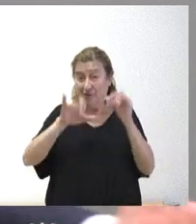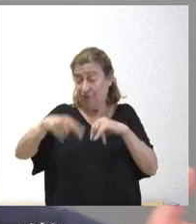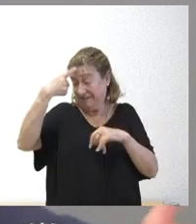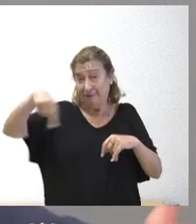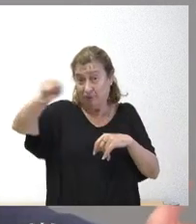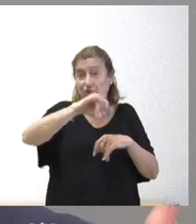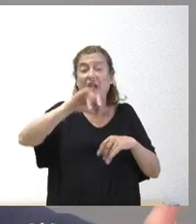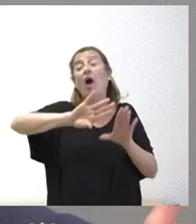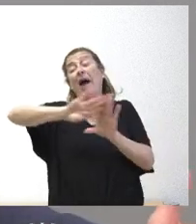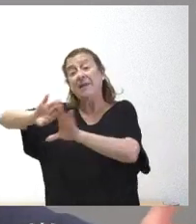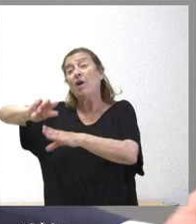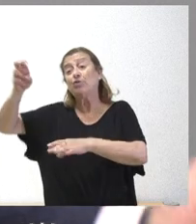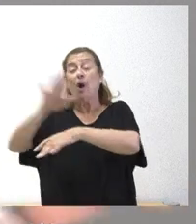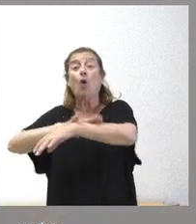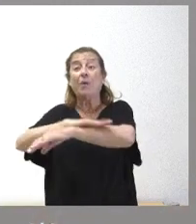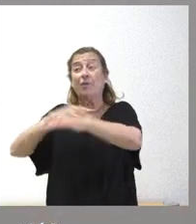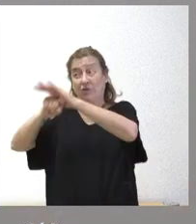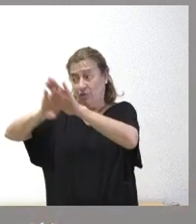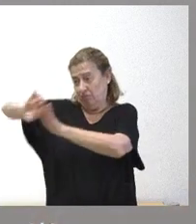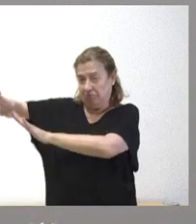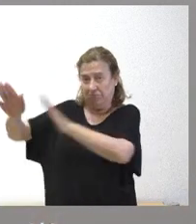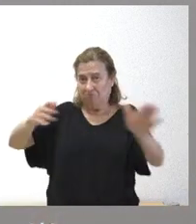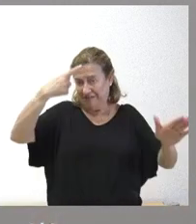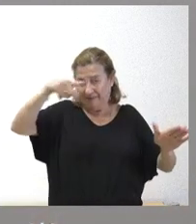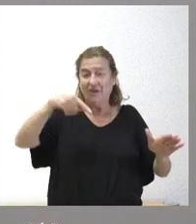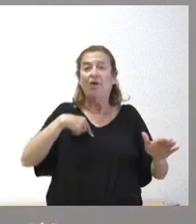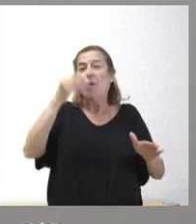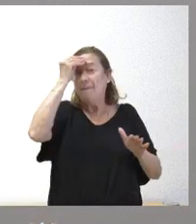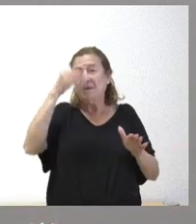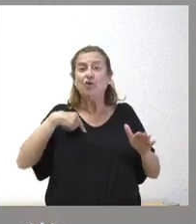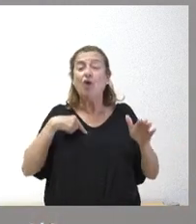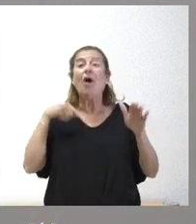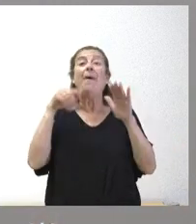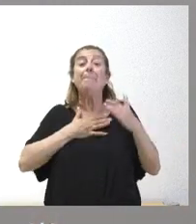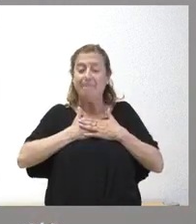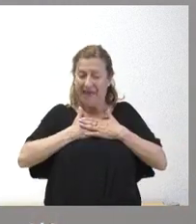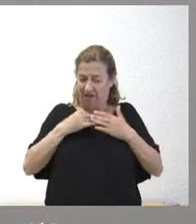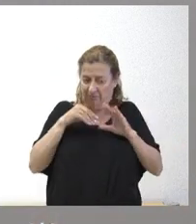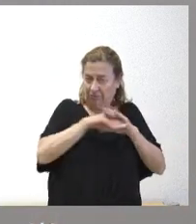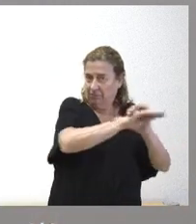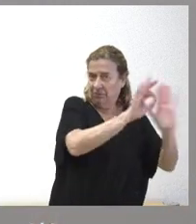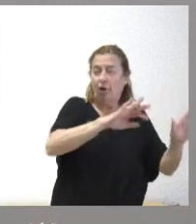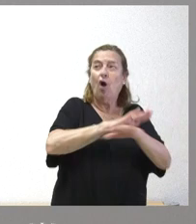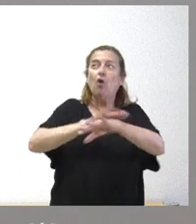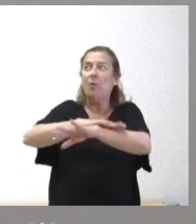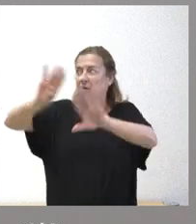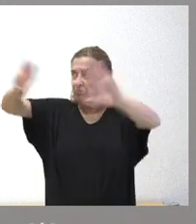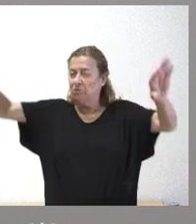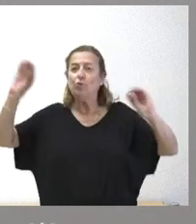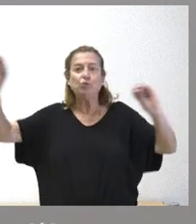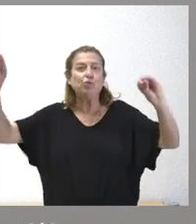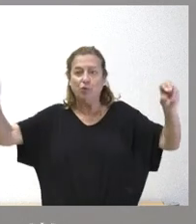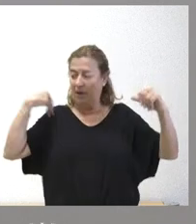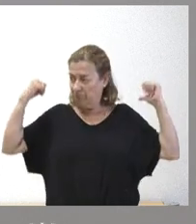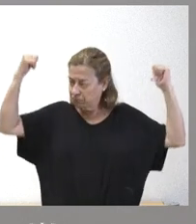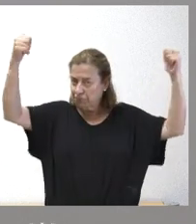y cuáles son las que está gestionando el Gobierno. No creo ni que la Junta de Castilla no esté gestionando ninguna que no nos corresponde ni que el Gobierno esté gestionando durante muchísimos